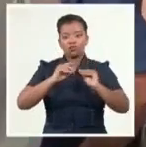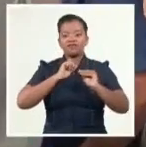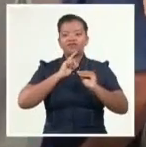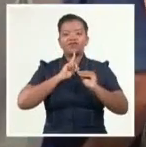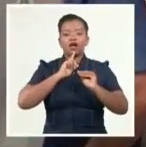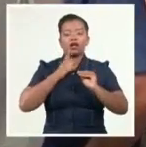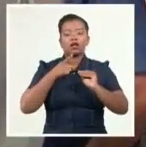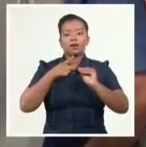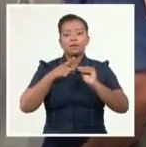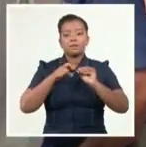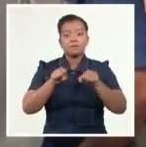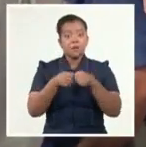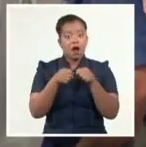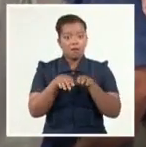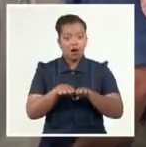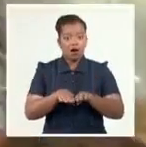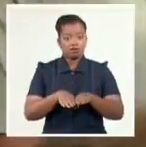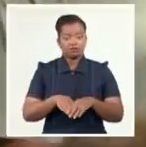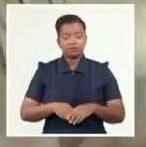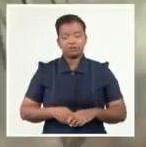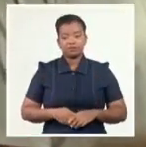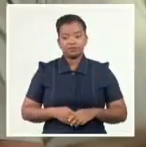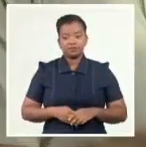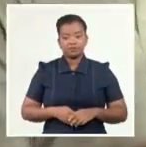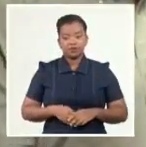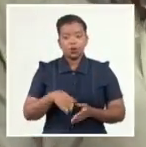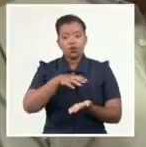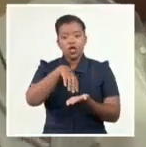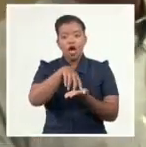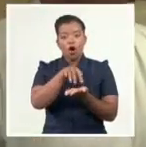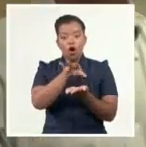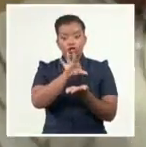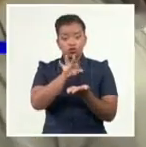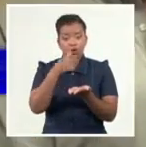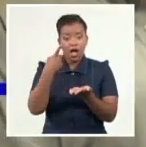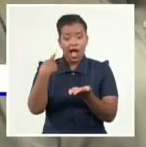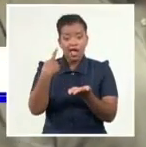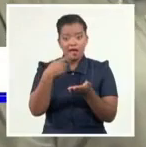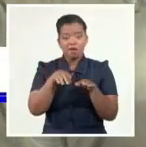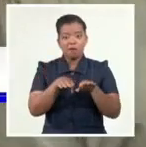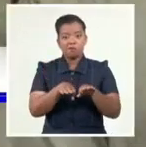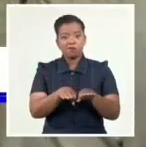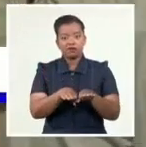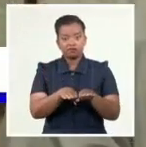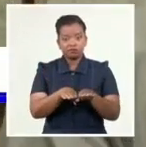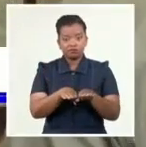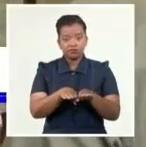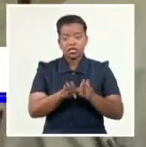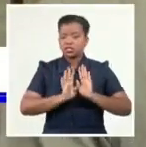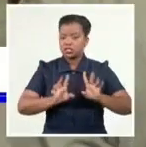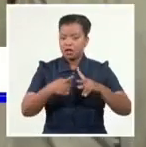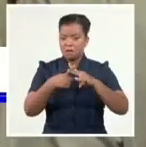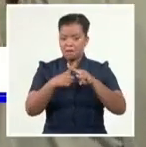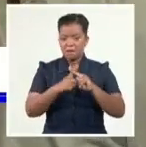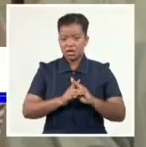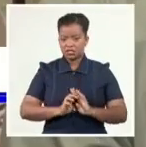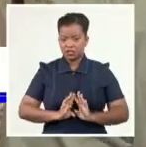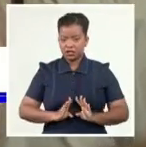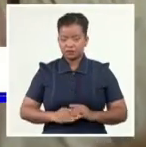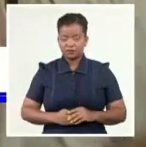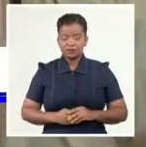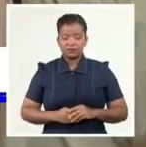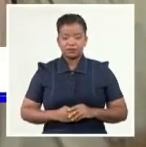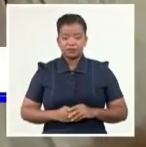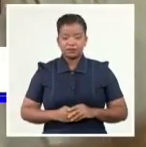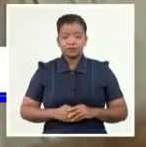viernes. La unidad 8, bueno, tuvo una salida imprevista en el día de ayer, ya se solucionaron las cauchas que provocaron la salida. La unidad